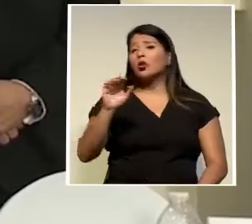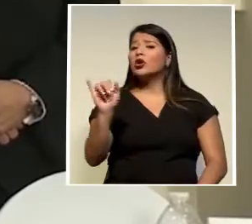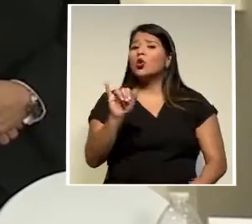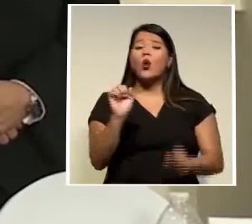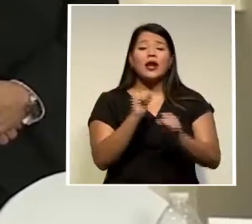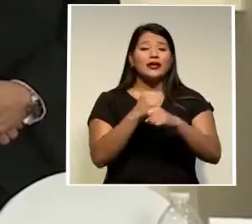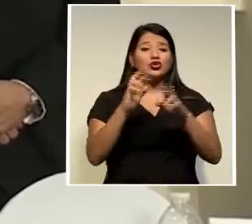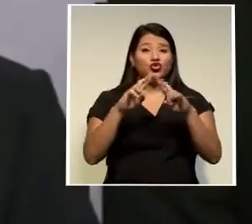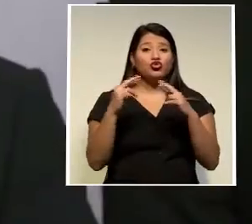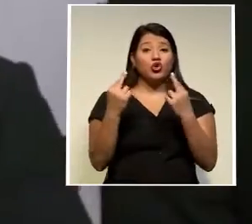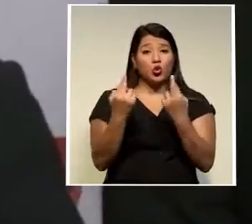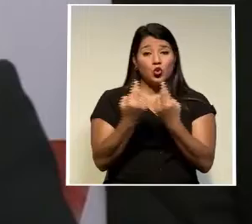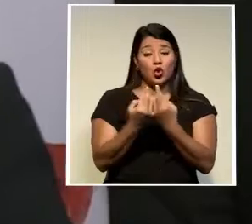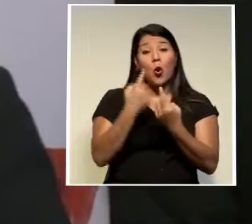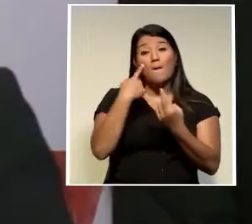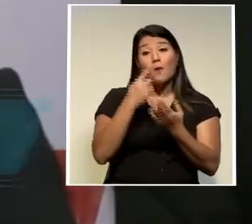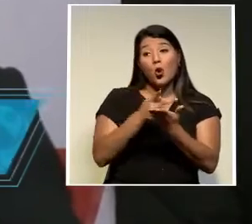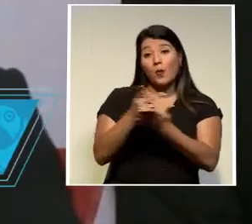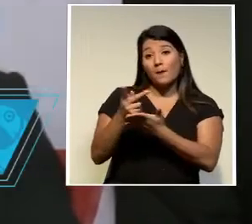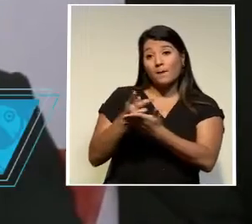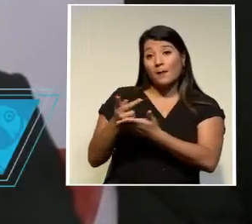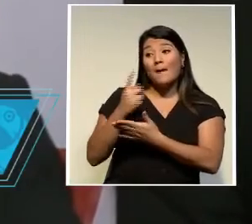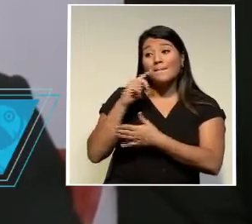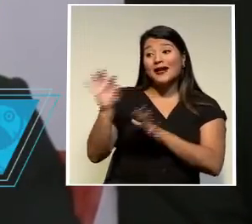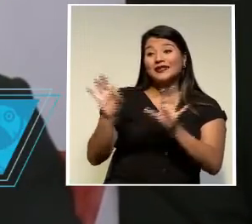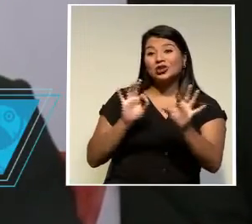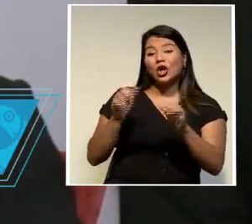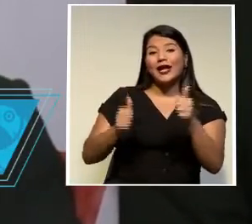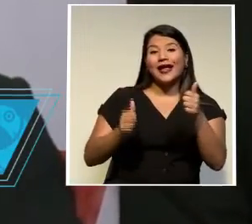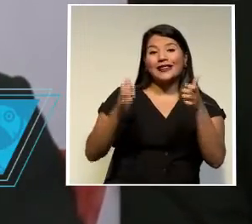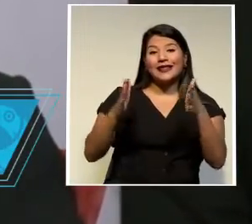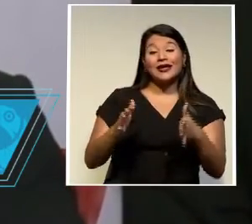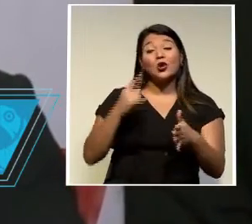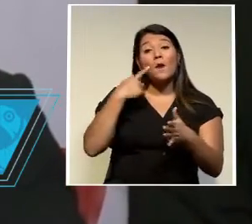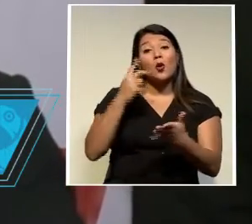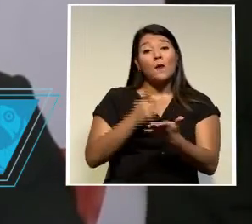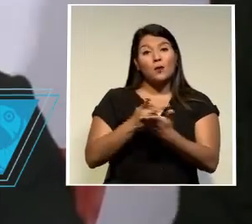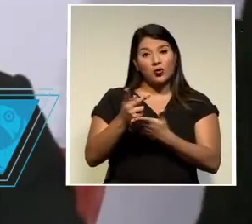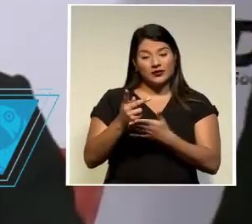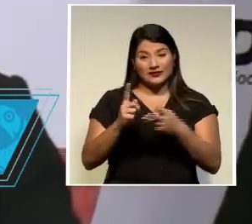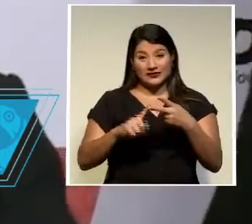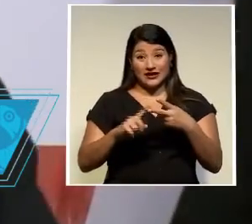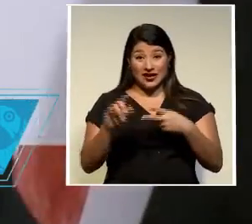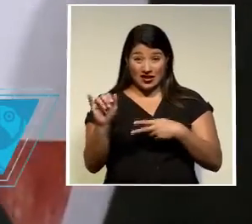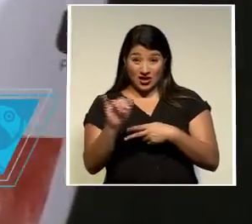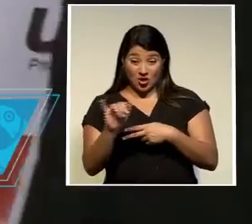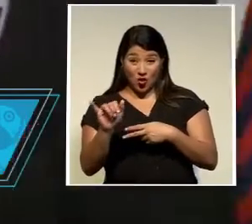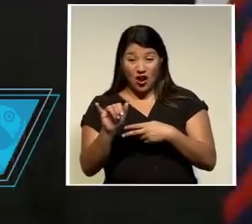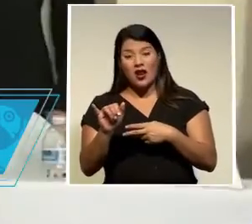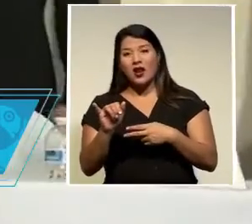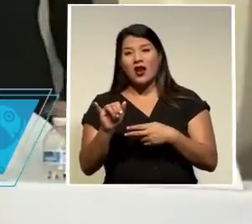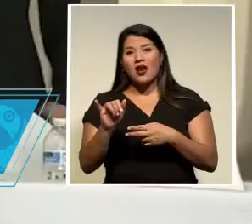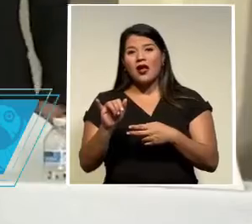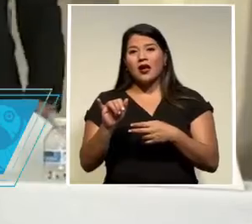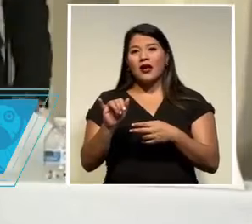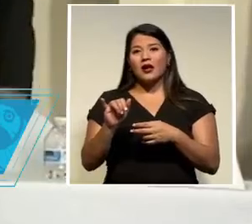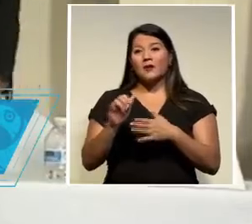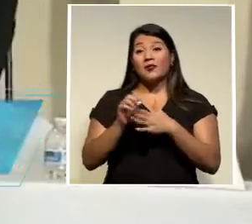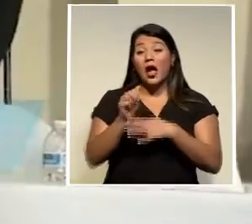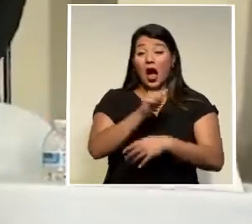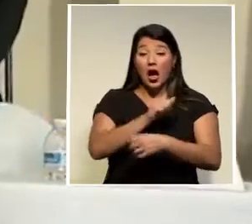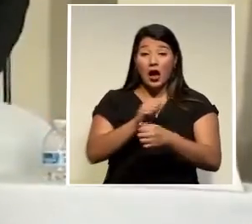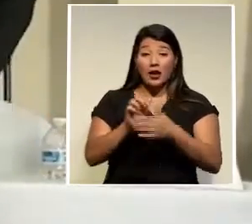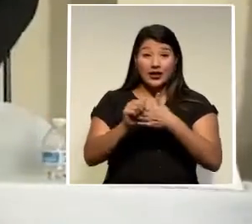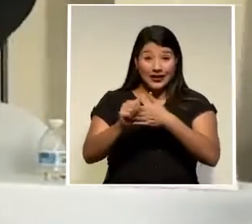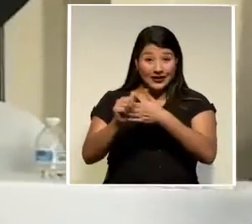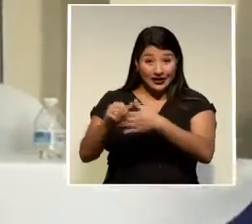para designar a los candidatos a diputados de varias provincias mientras que los legisladores de dicha bancada buscan tomar acción ante lo